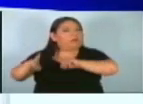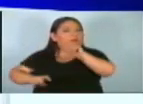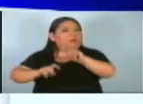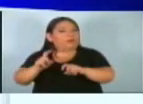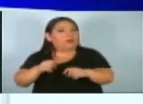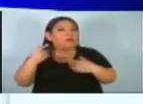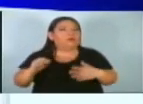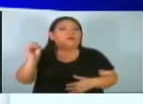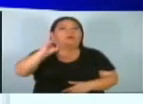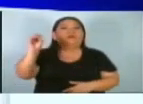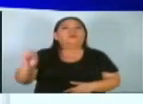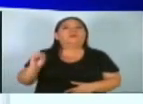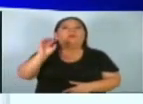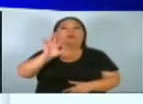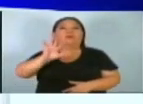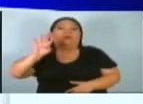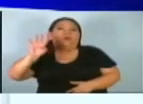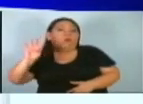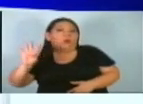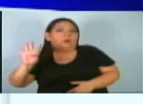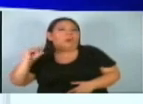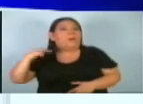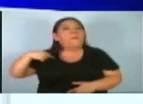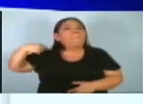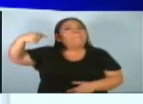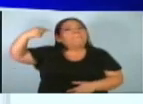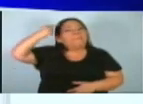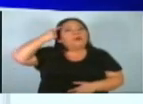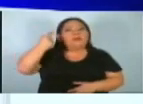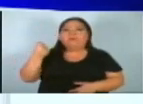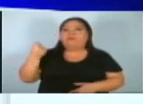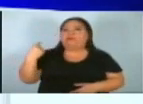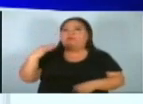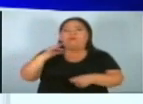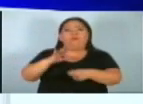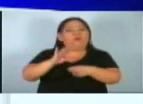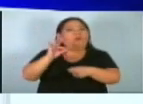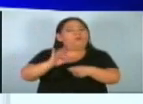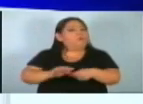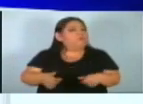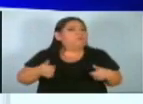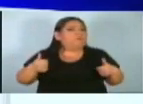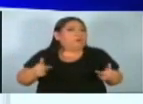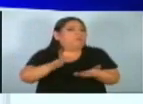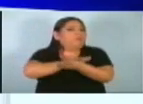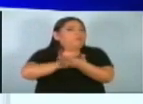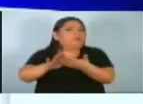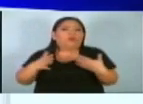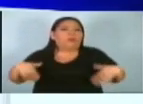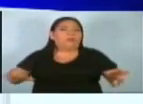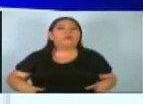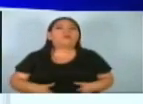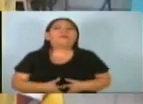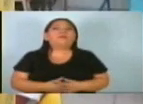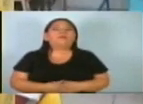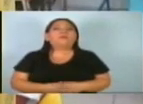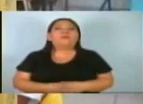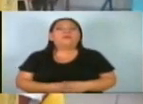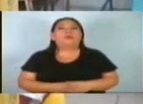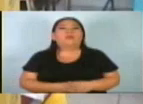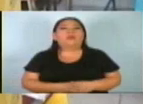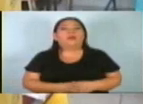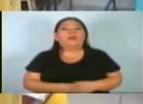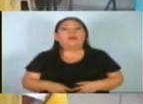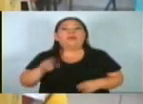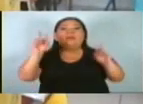54% de los salvadoreños considera que las elecciones se llevaron a cabo de forma limpia. La mejor en la